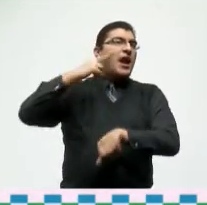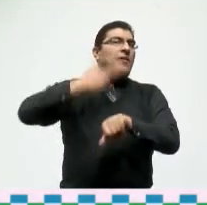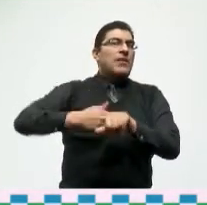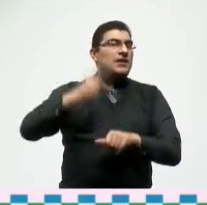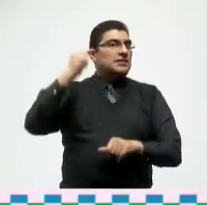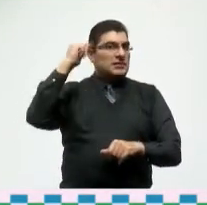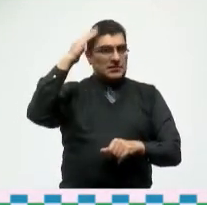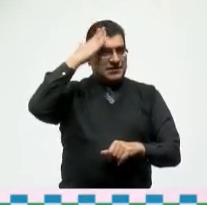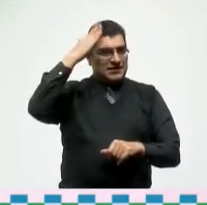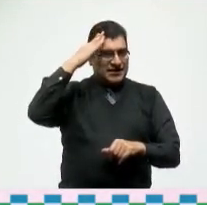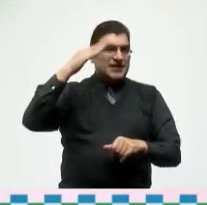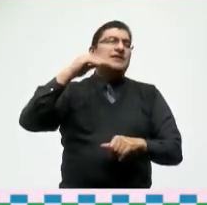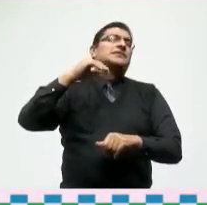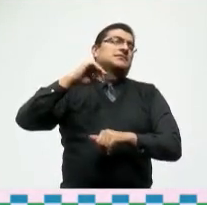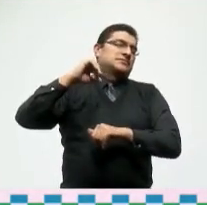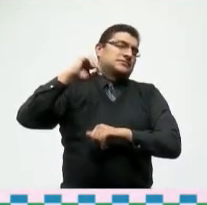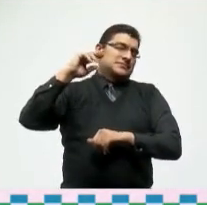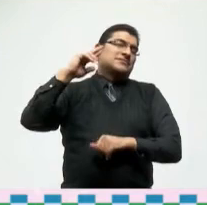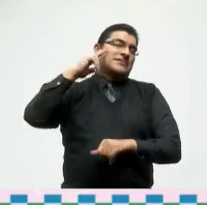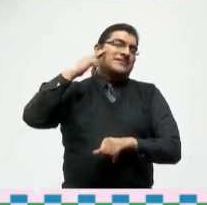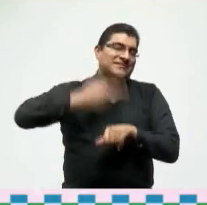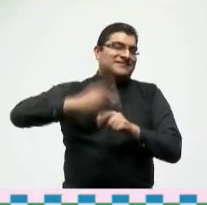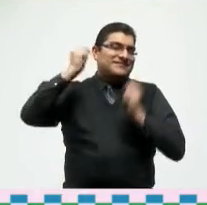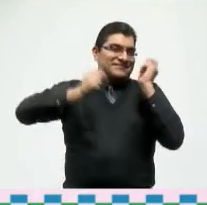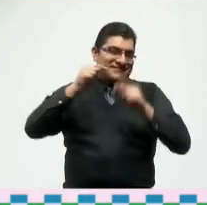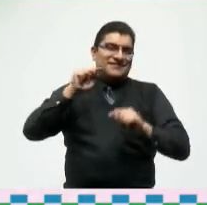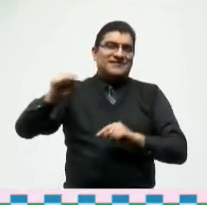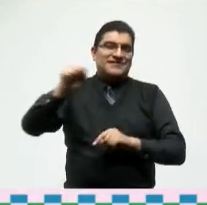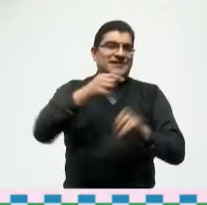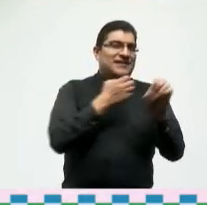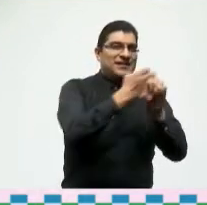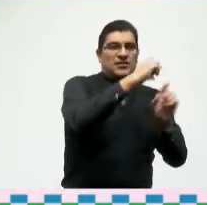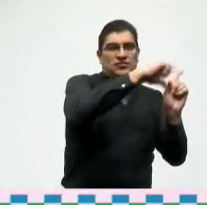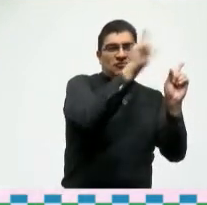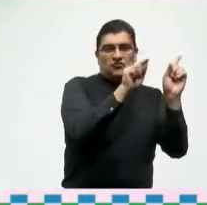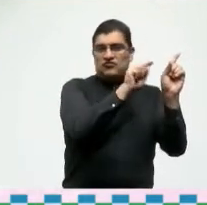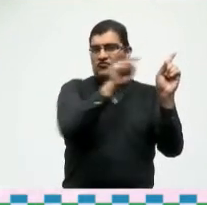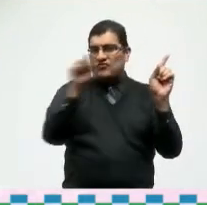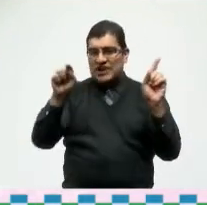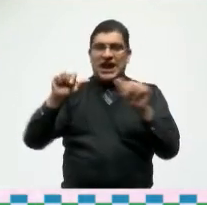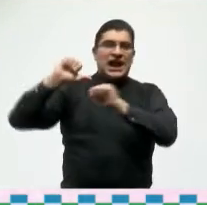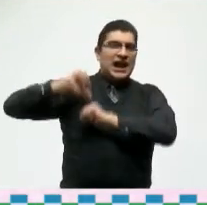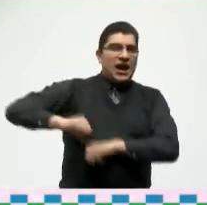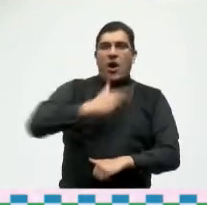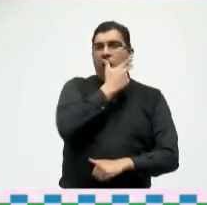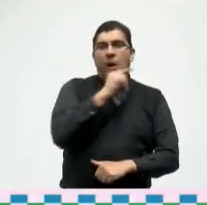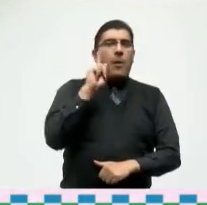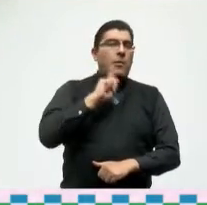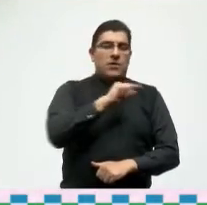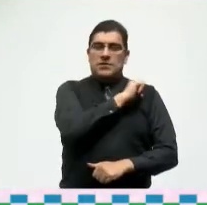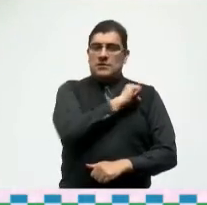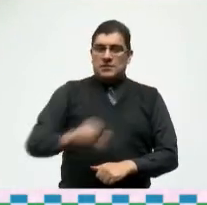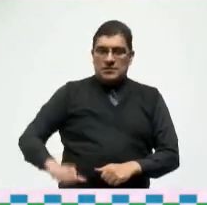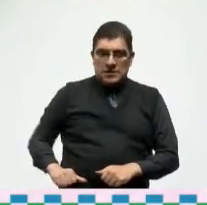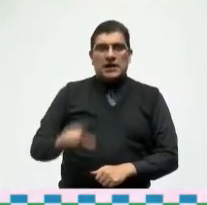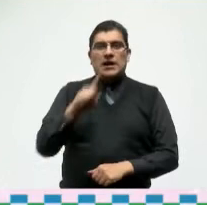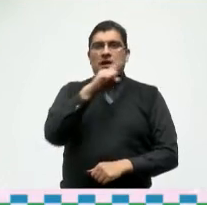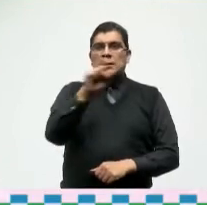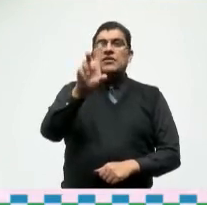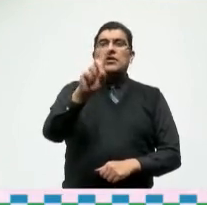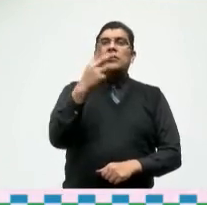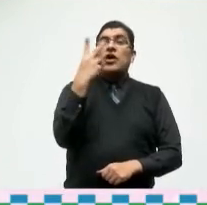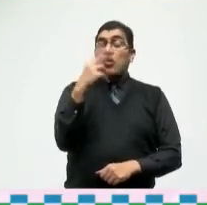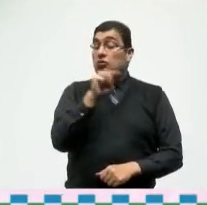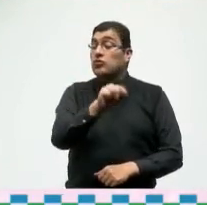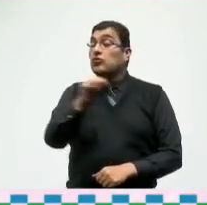turismo de todas las entidades federativas a los alcaldes y alcaldesas de los 132 pueblos